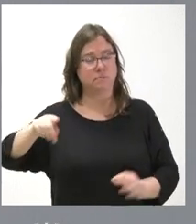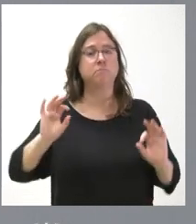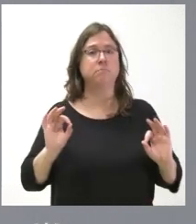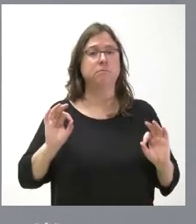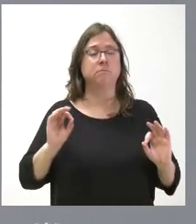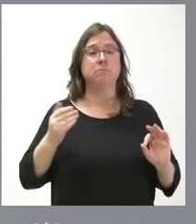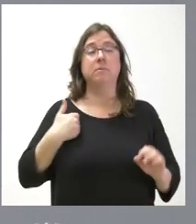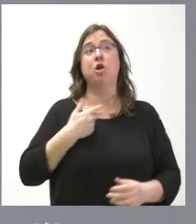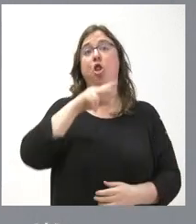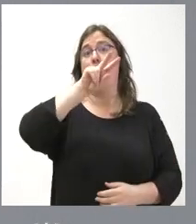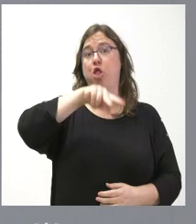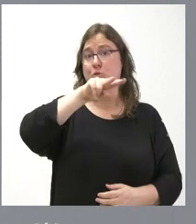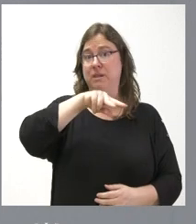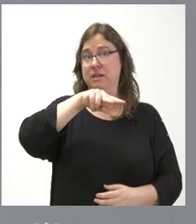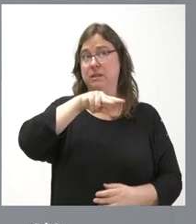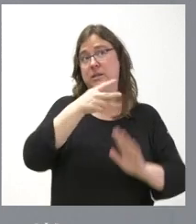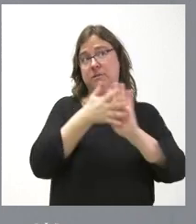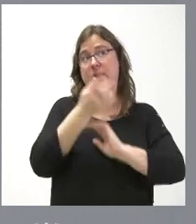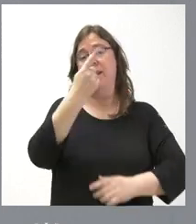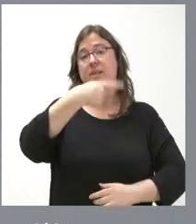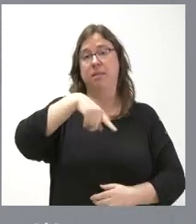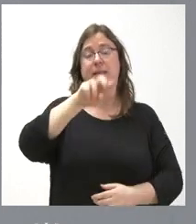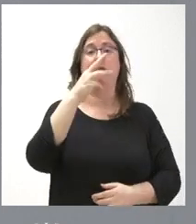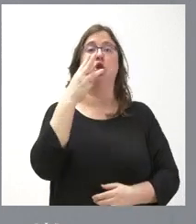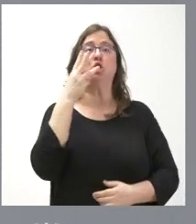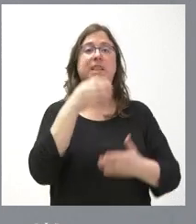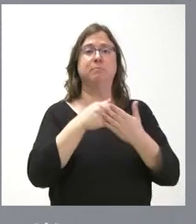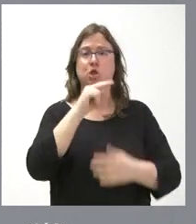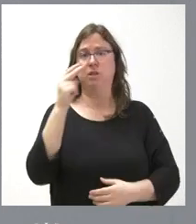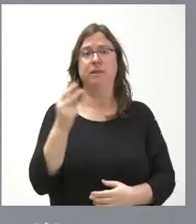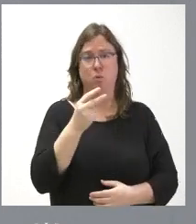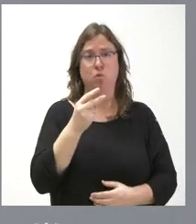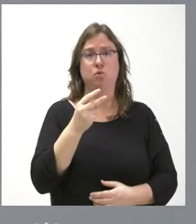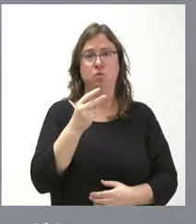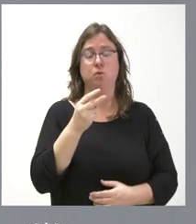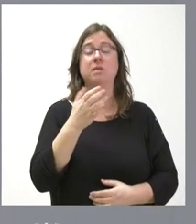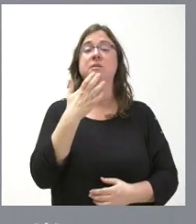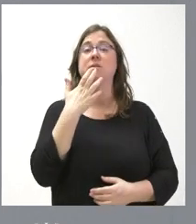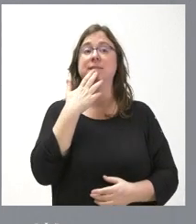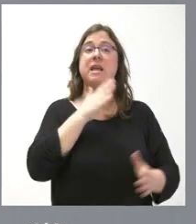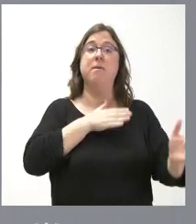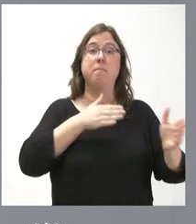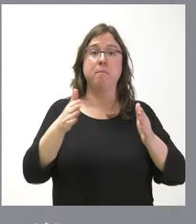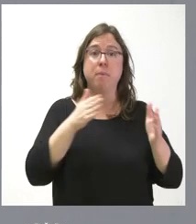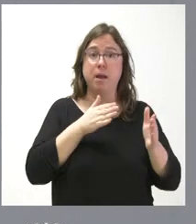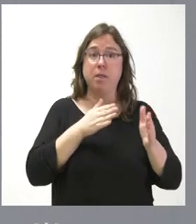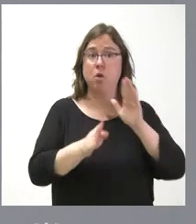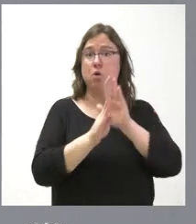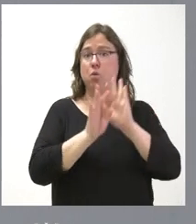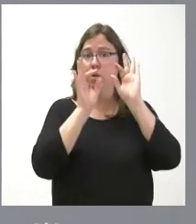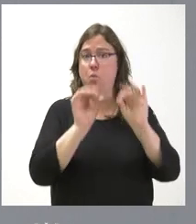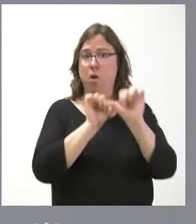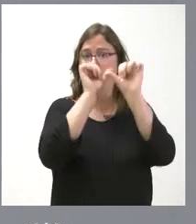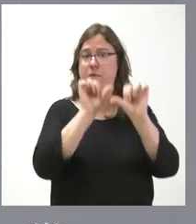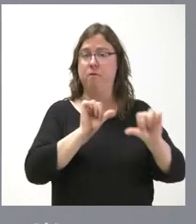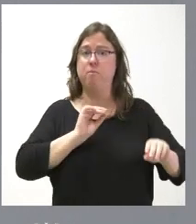como pasaron dos meses, estamos hablando de 103 millones de euros. Si en el mes de marzo siguiera vigente este modelo de pagos